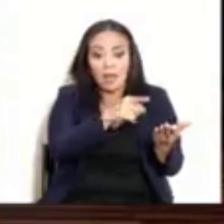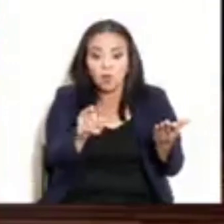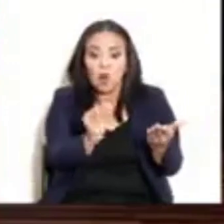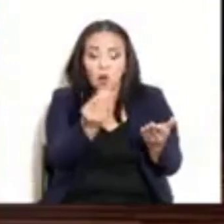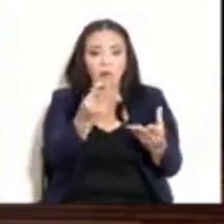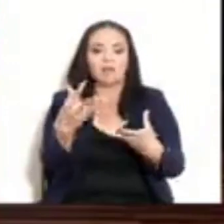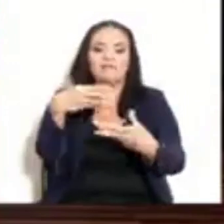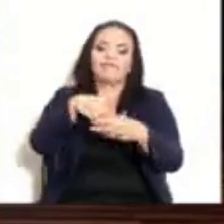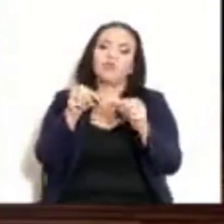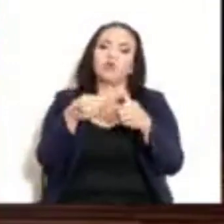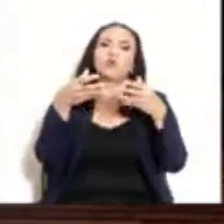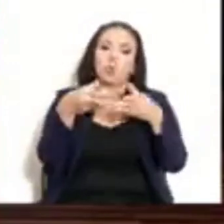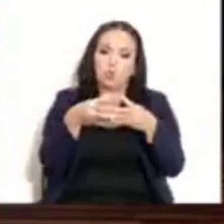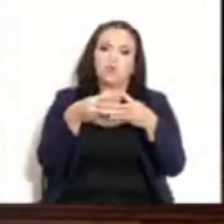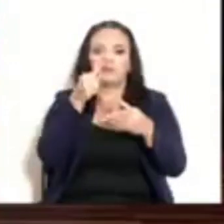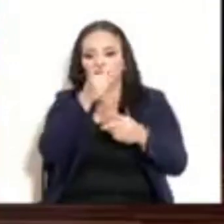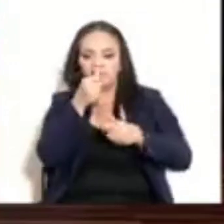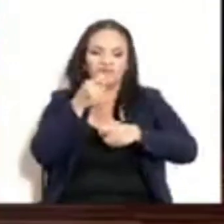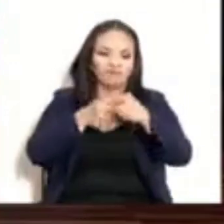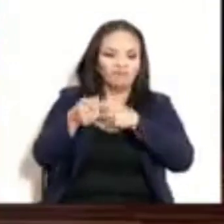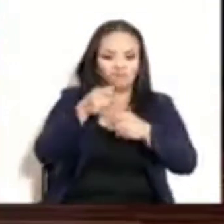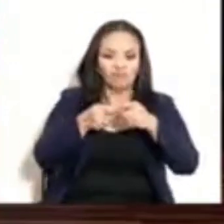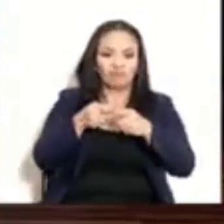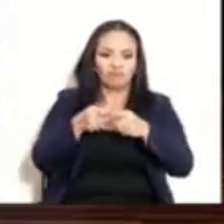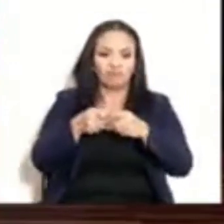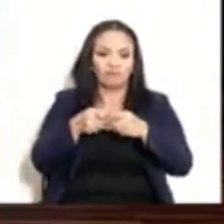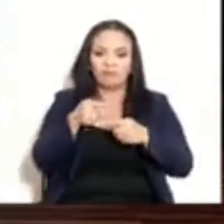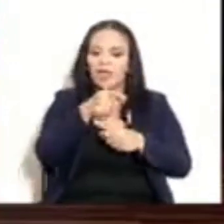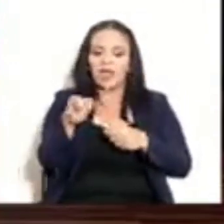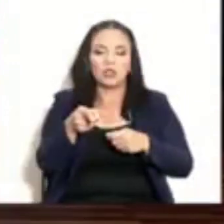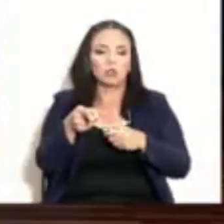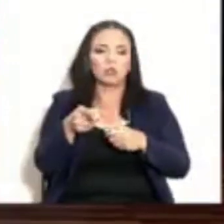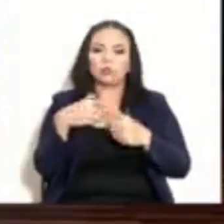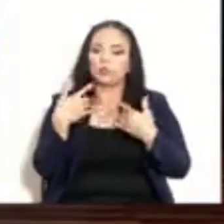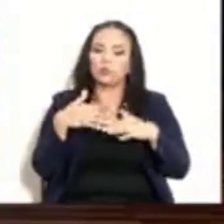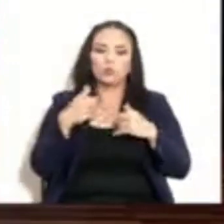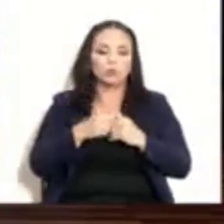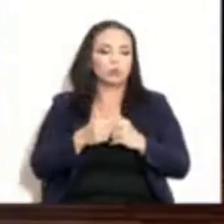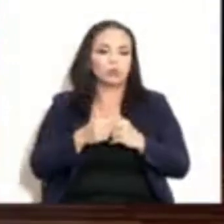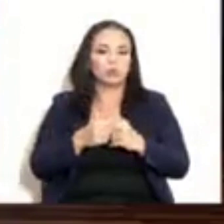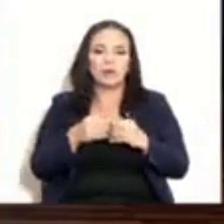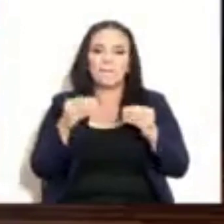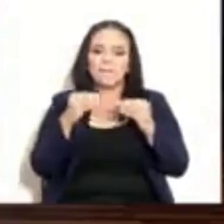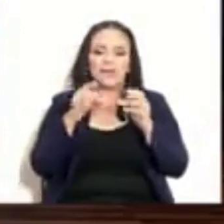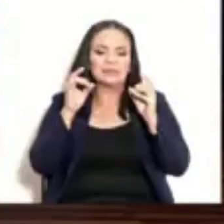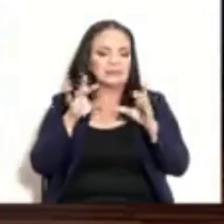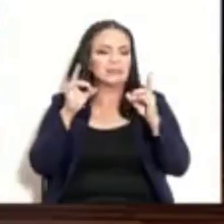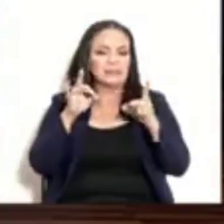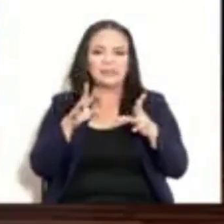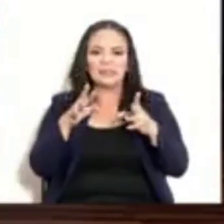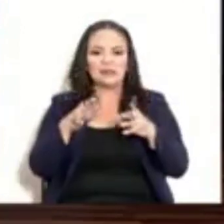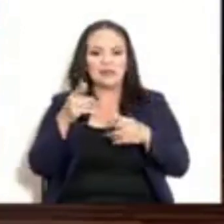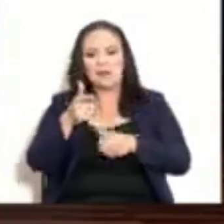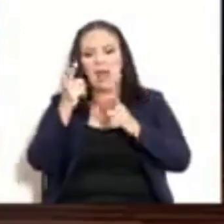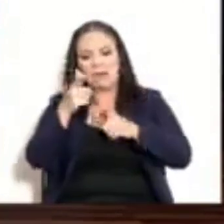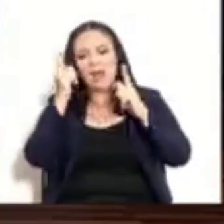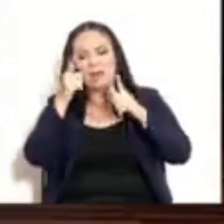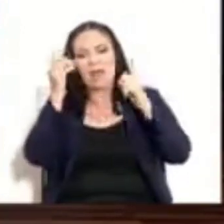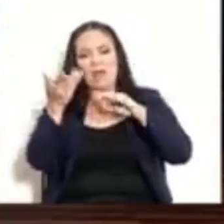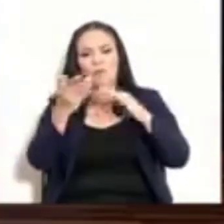criminales que se están matando cada vez de maneras más brutales y dantescas,